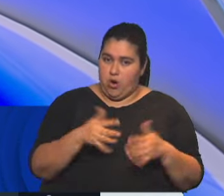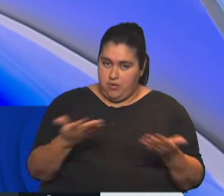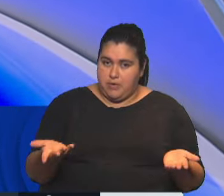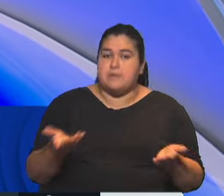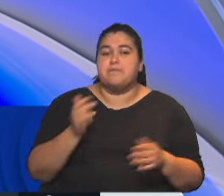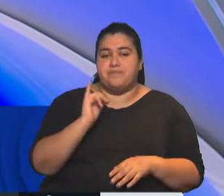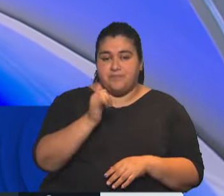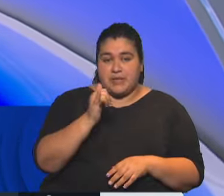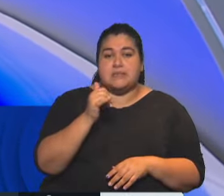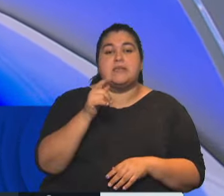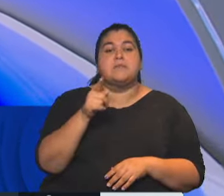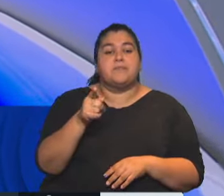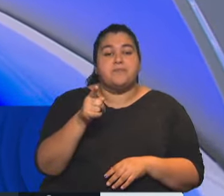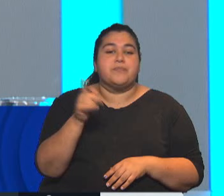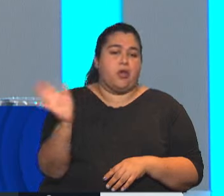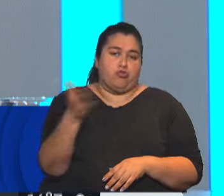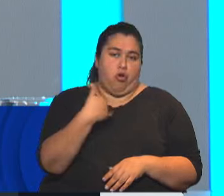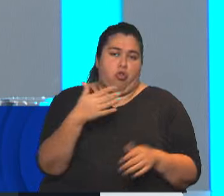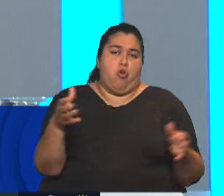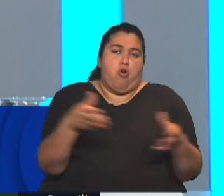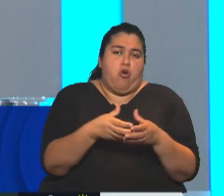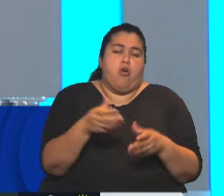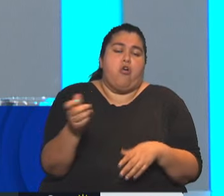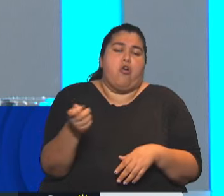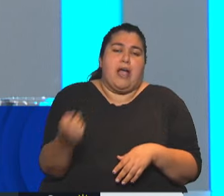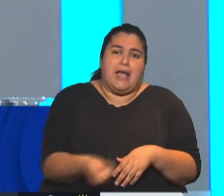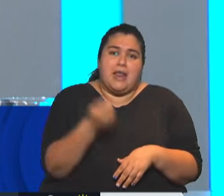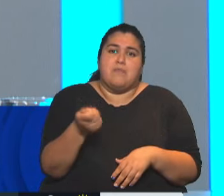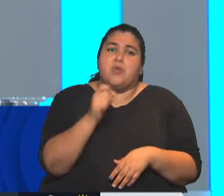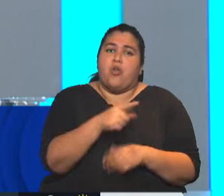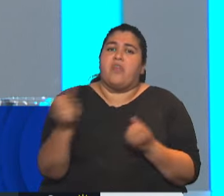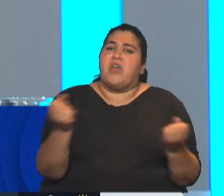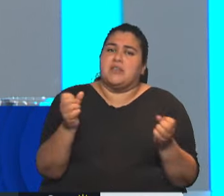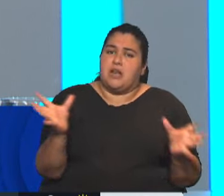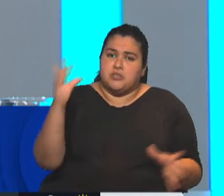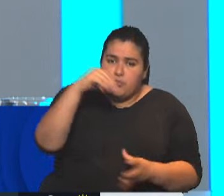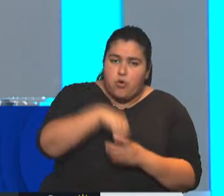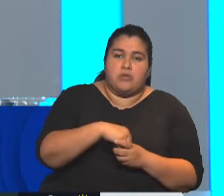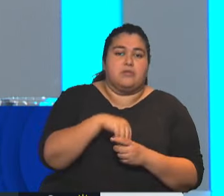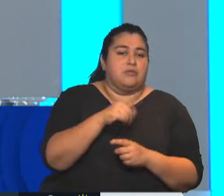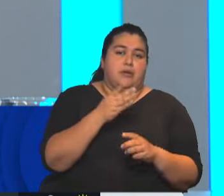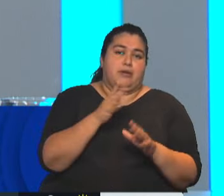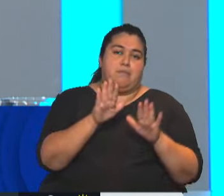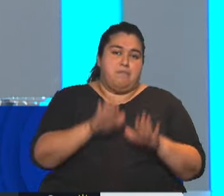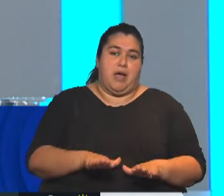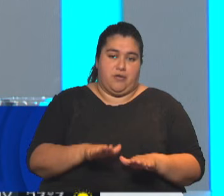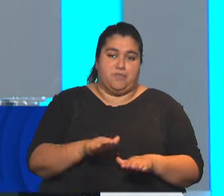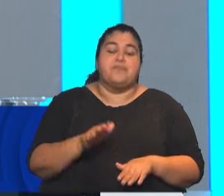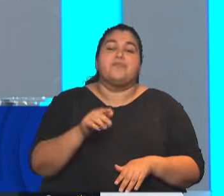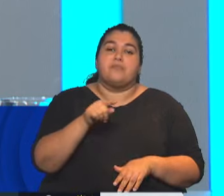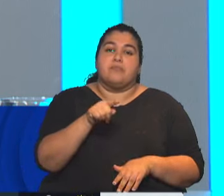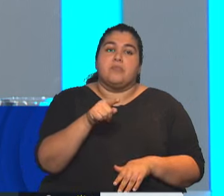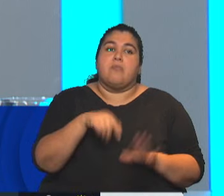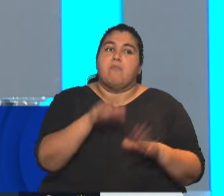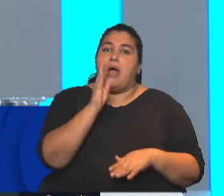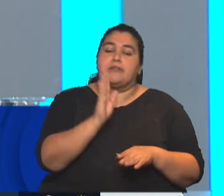de la CAT, que son todos los gremios del transporte agrupados dentro de la CGT. Ellos fueron uno de los